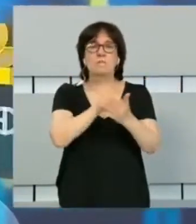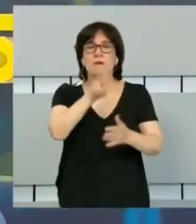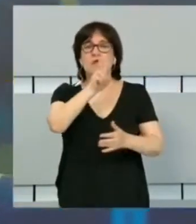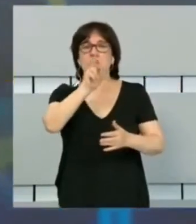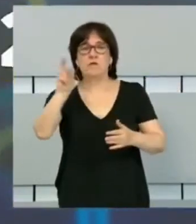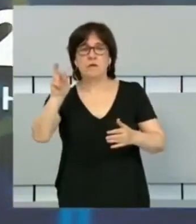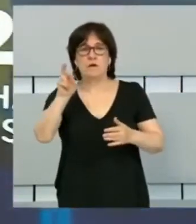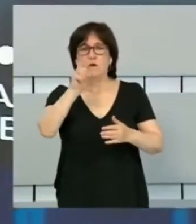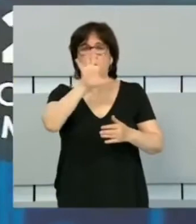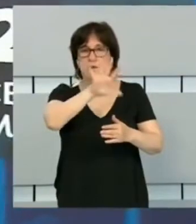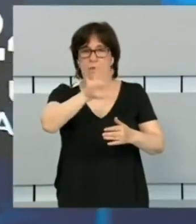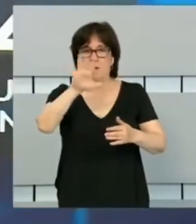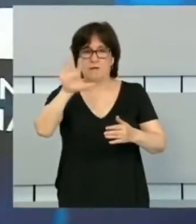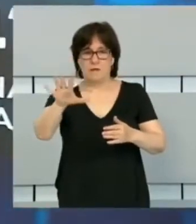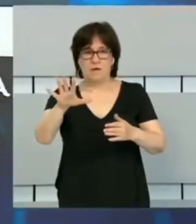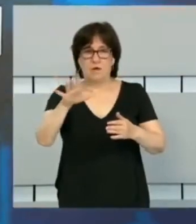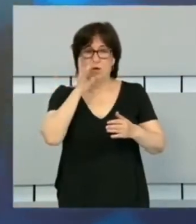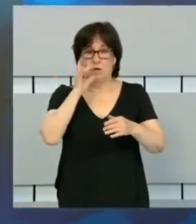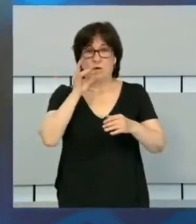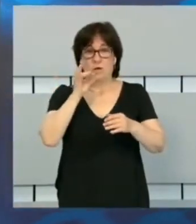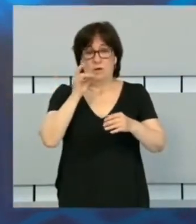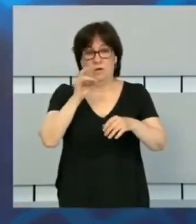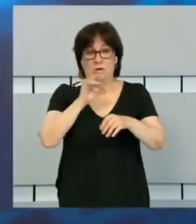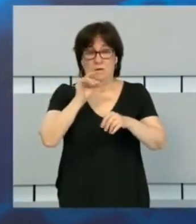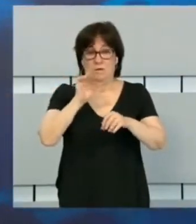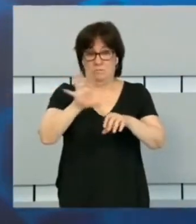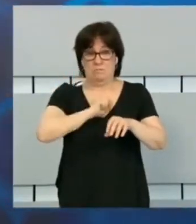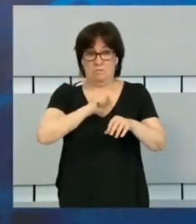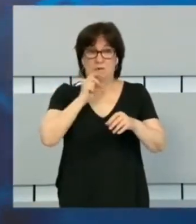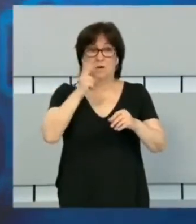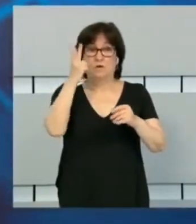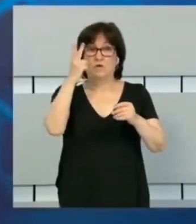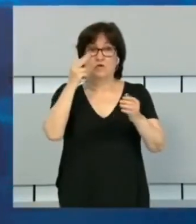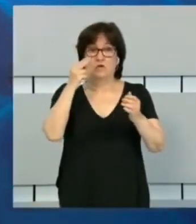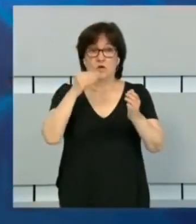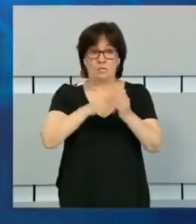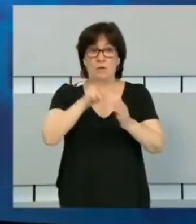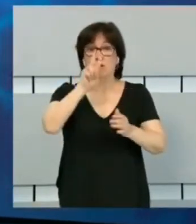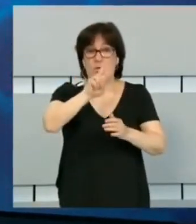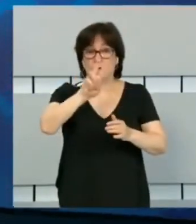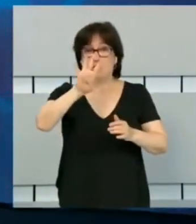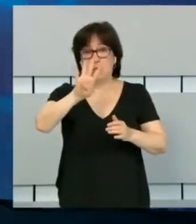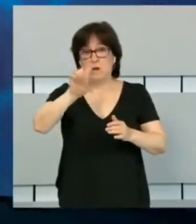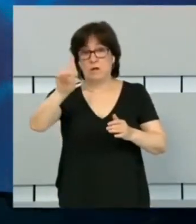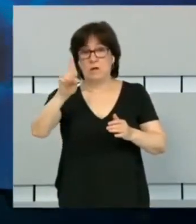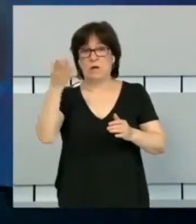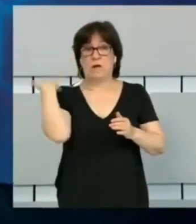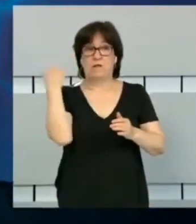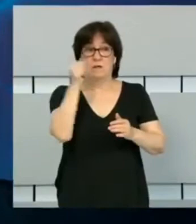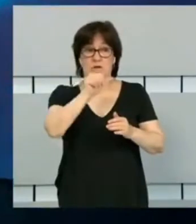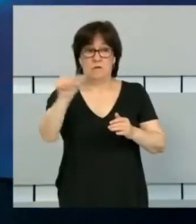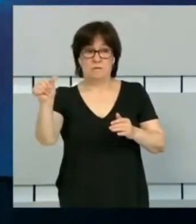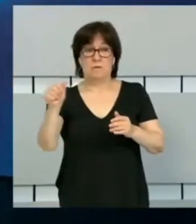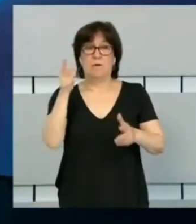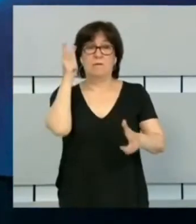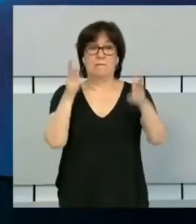y 2.255 nuevos casos frente a los 2.241 de hace una semana.